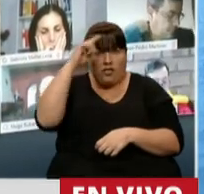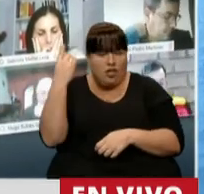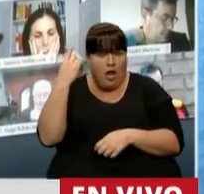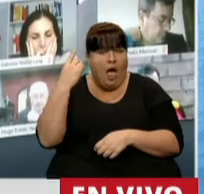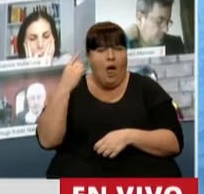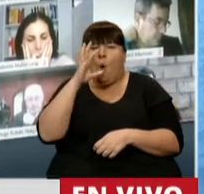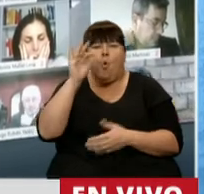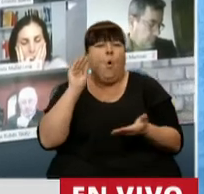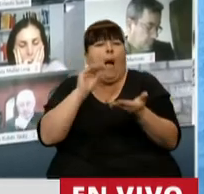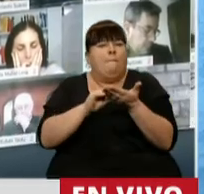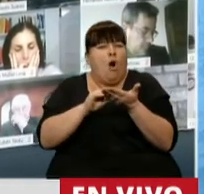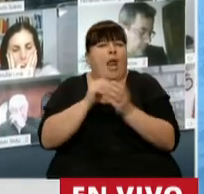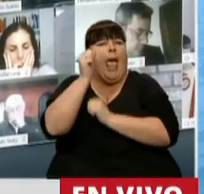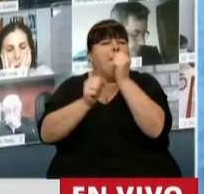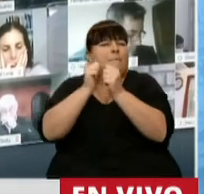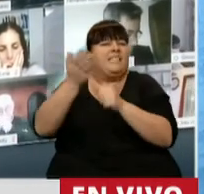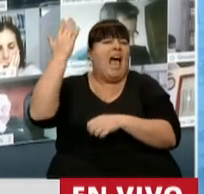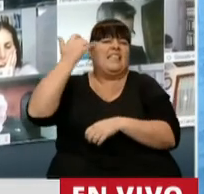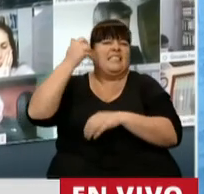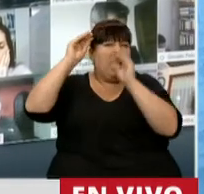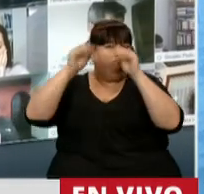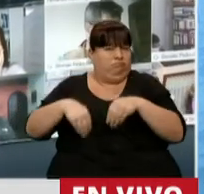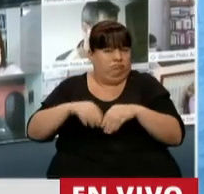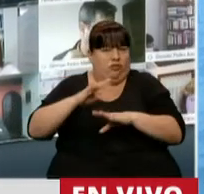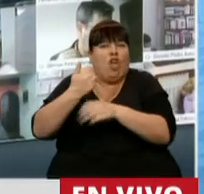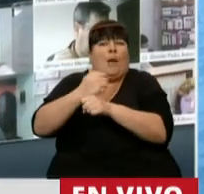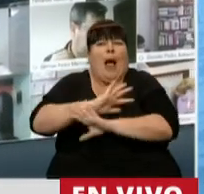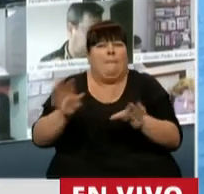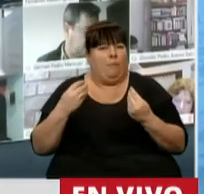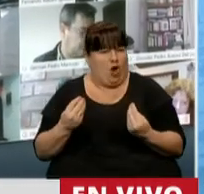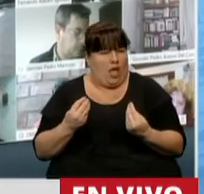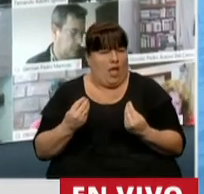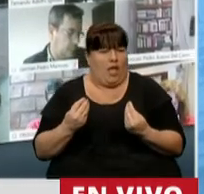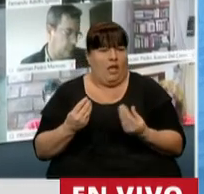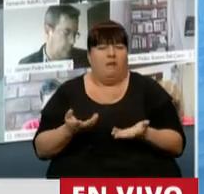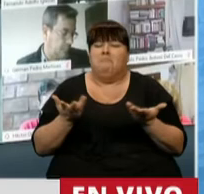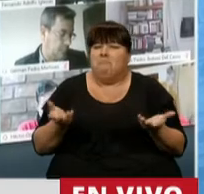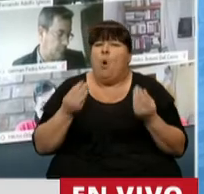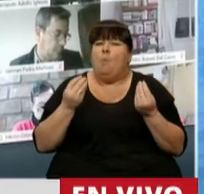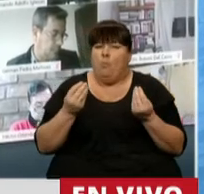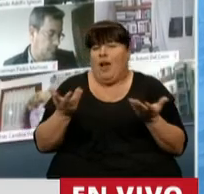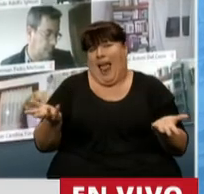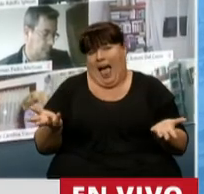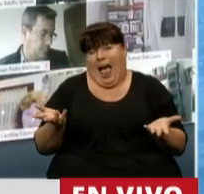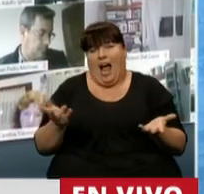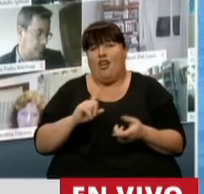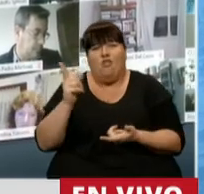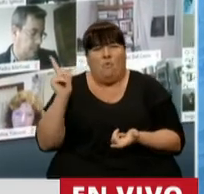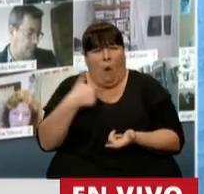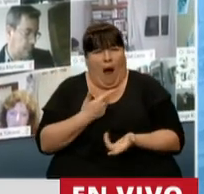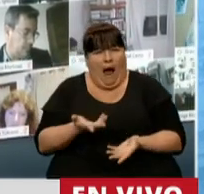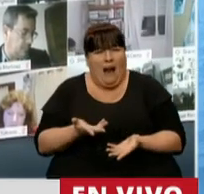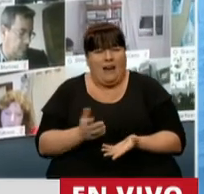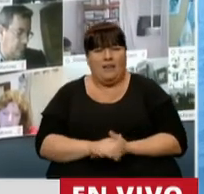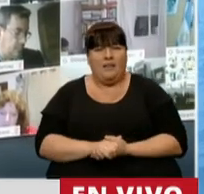han incluido a empresas quebradas sin continuidad. ¿Y por qué, Presidente? Porque obviamente no tiene sentido.